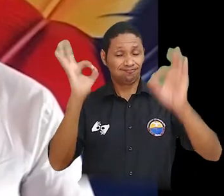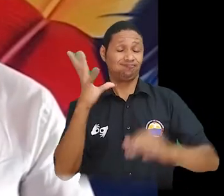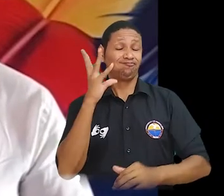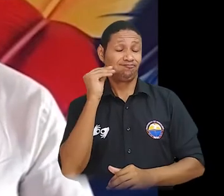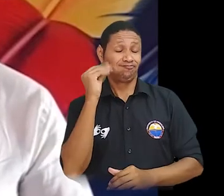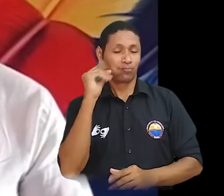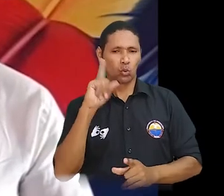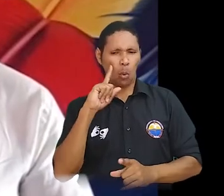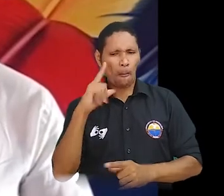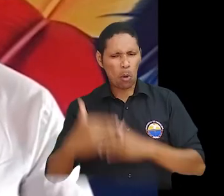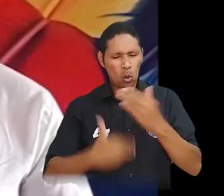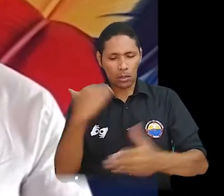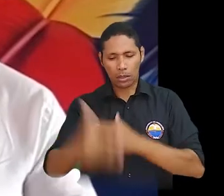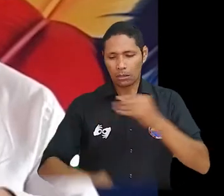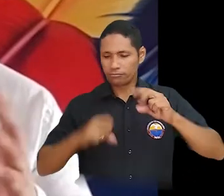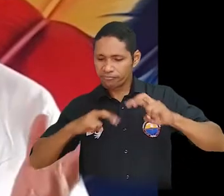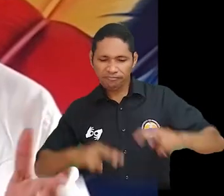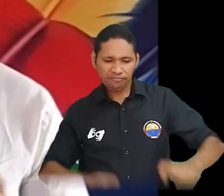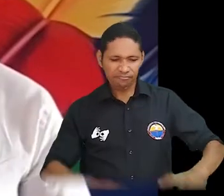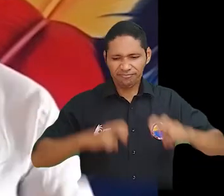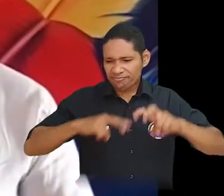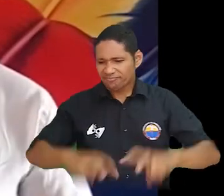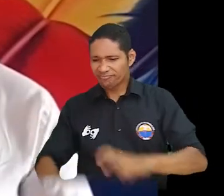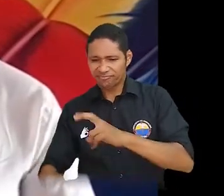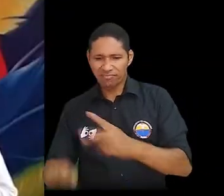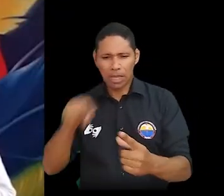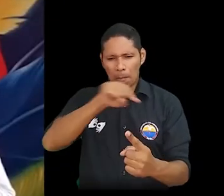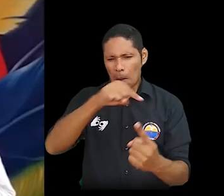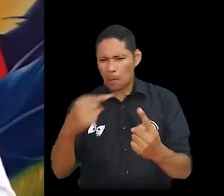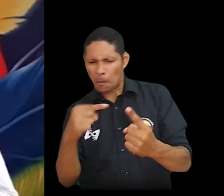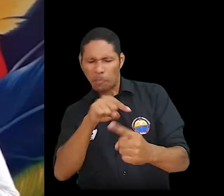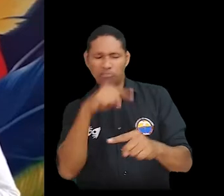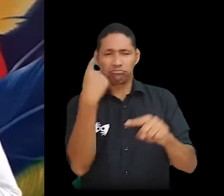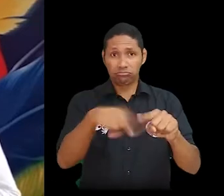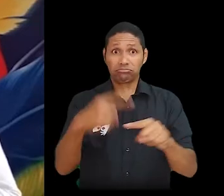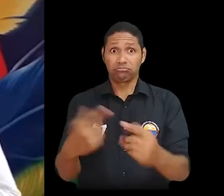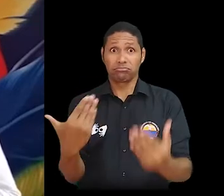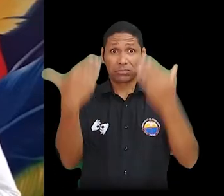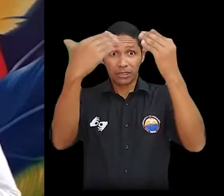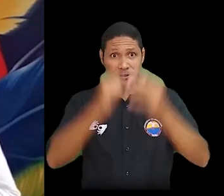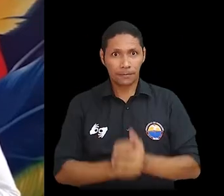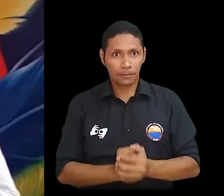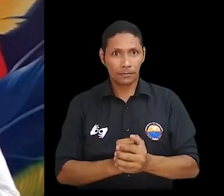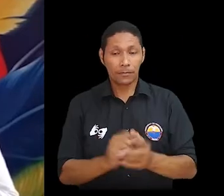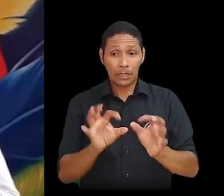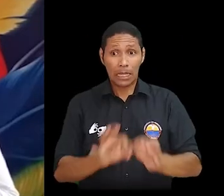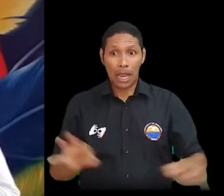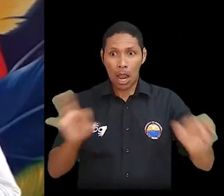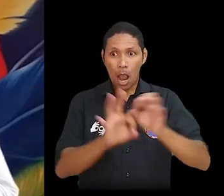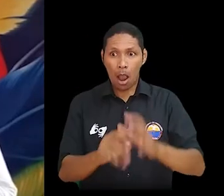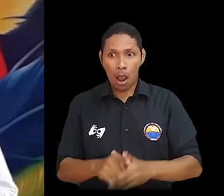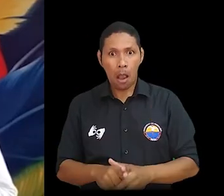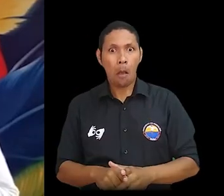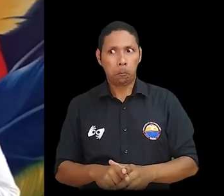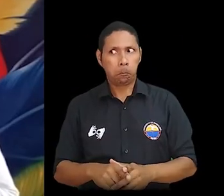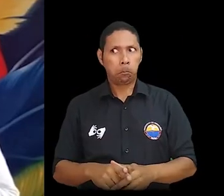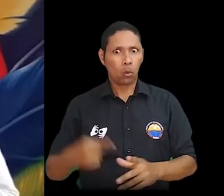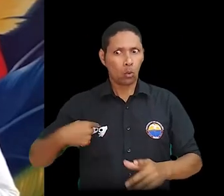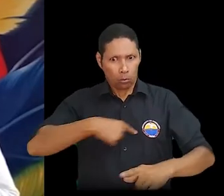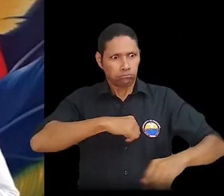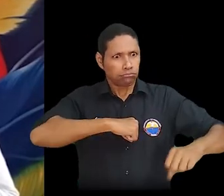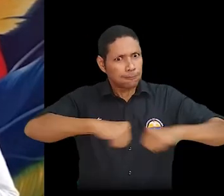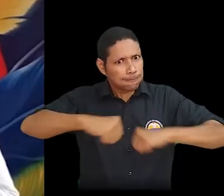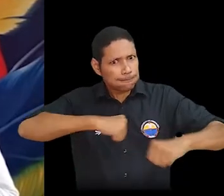procesos investigativos rigurosos desde diferentes epistemologías. Y finalmente, el tema de la movilidad. Podemos hacer